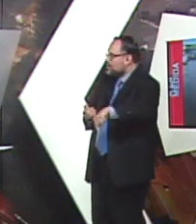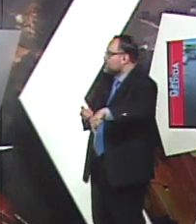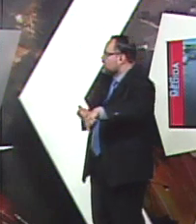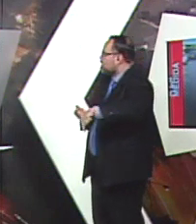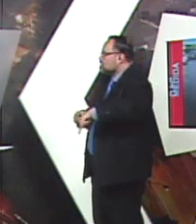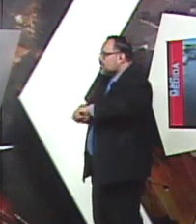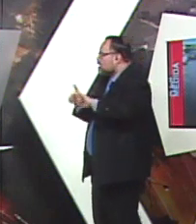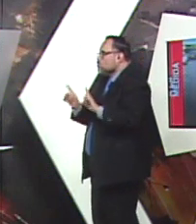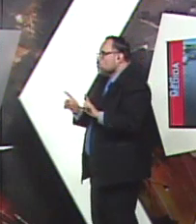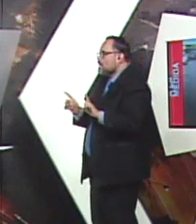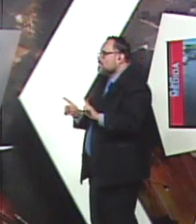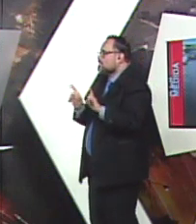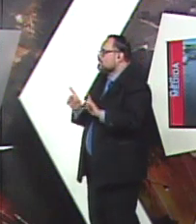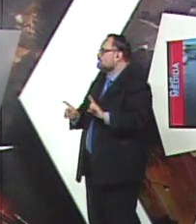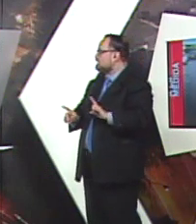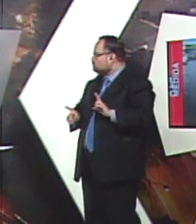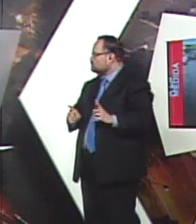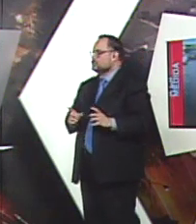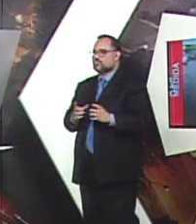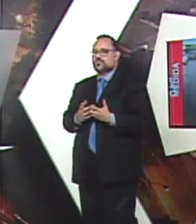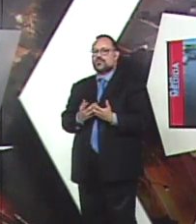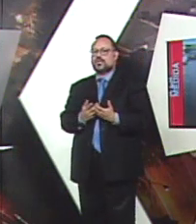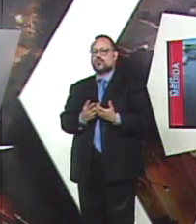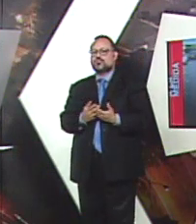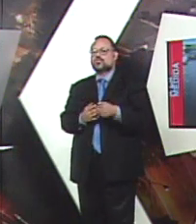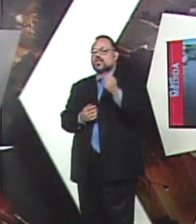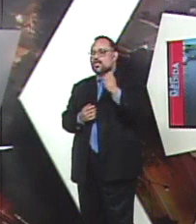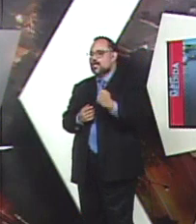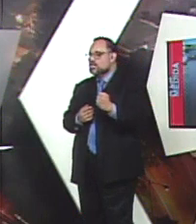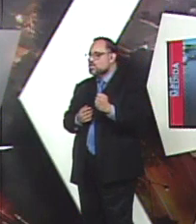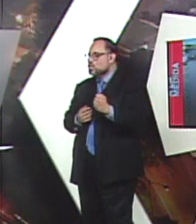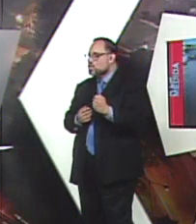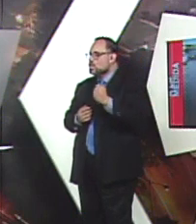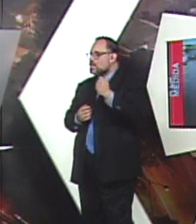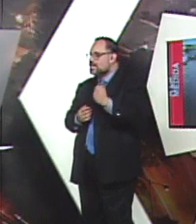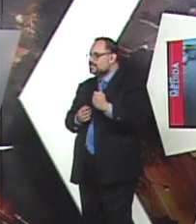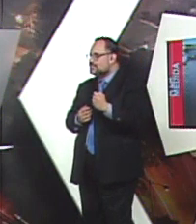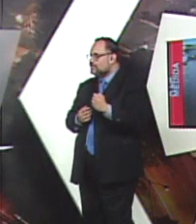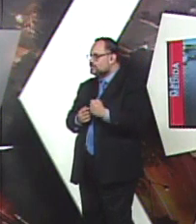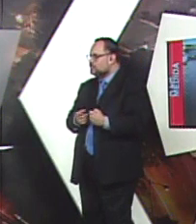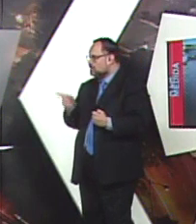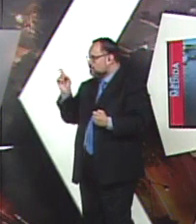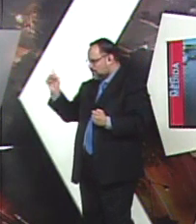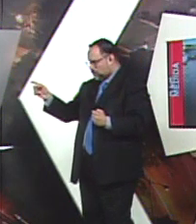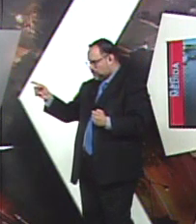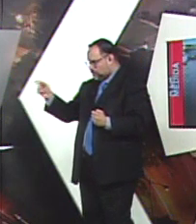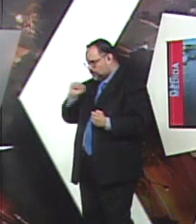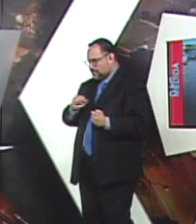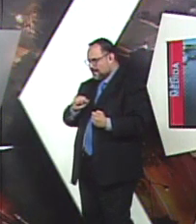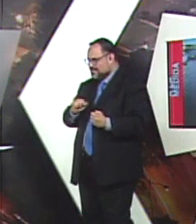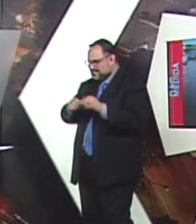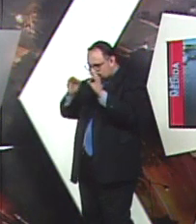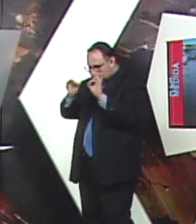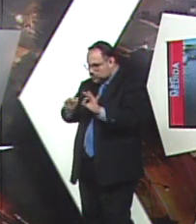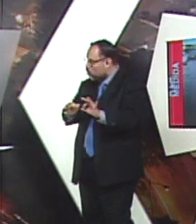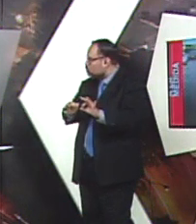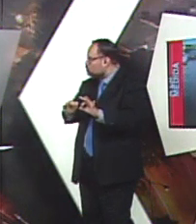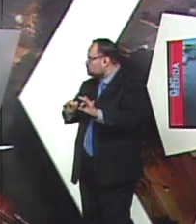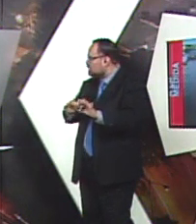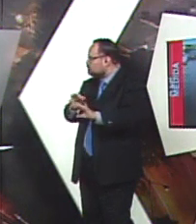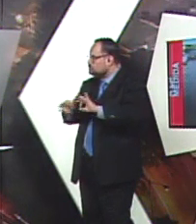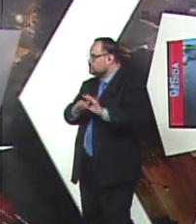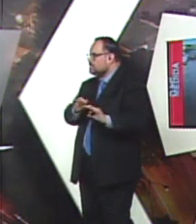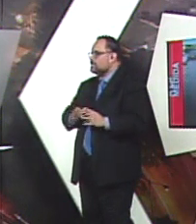Aún aquí en la capital hay lugares, hay estratos inclusive de alumnos que no les es factible. Pero, ¿te parece? Si vemos